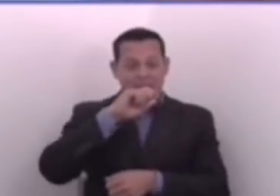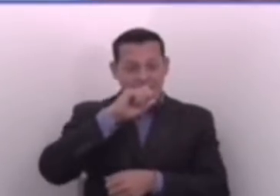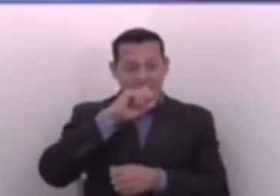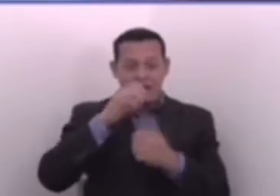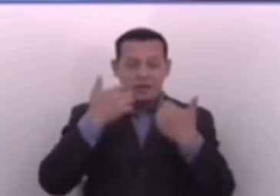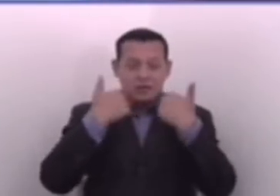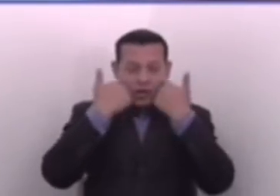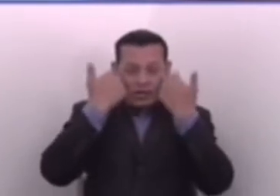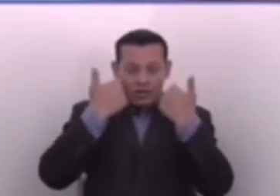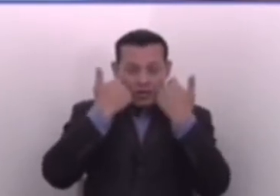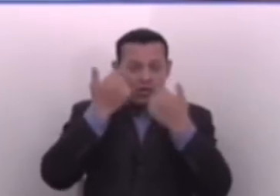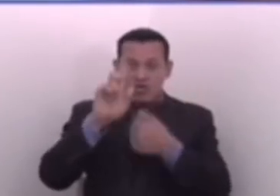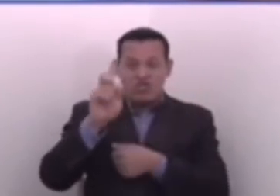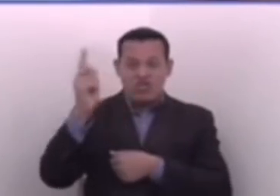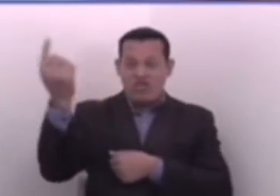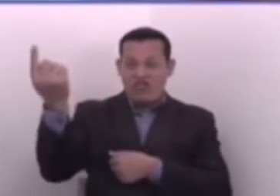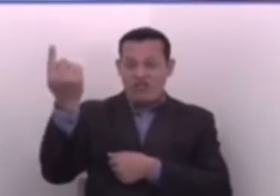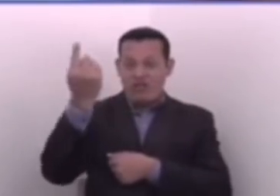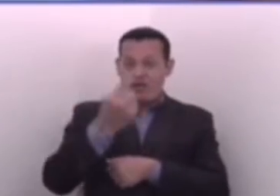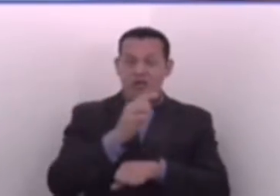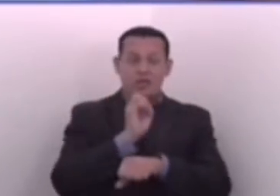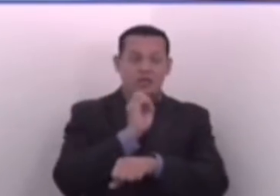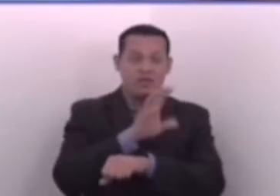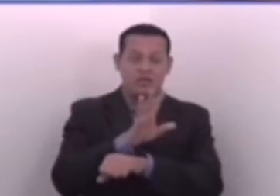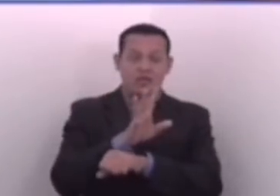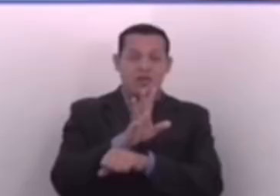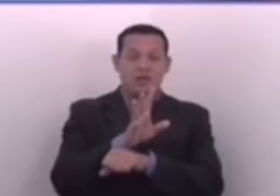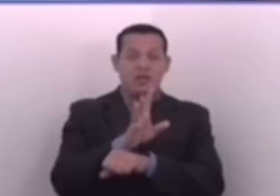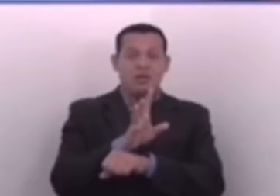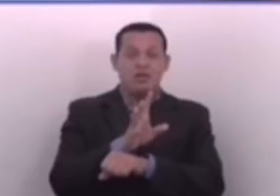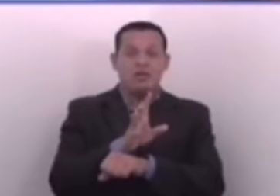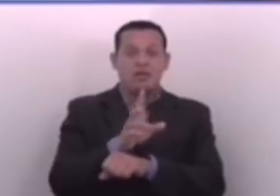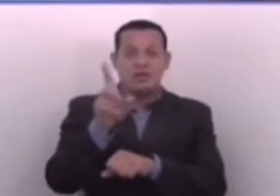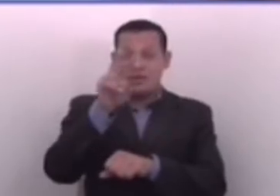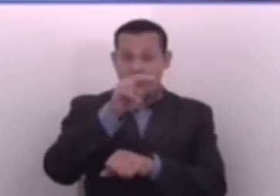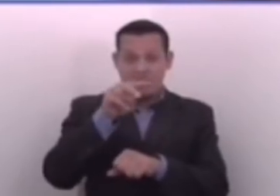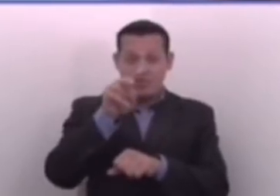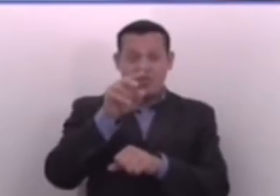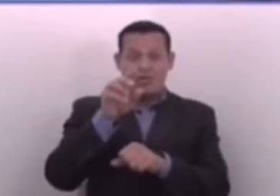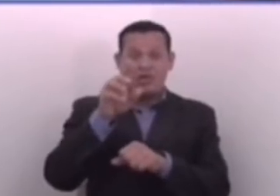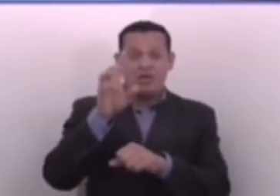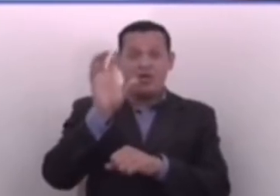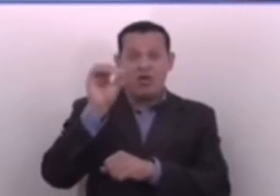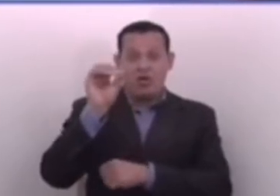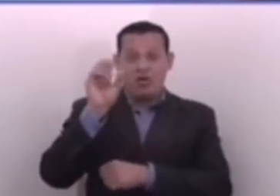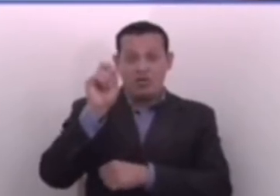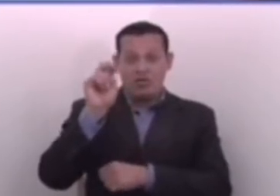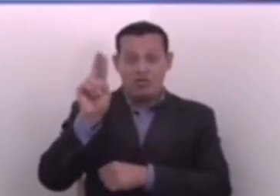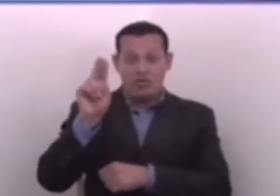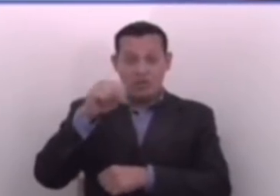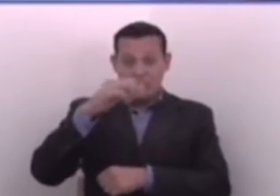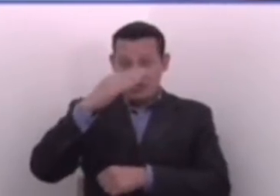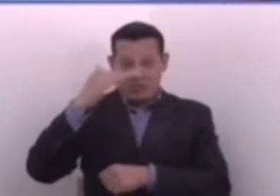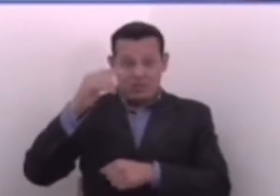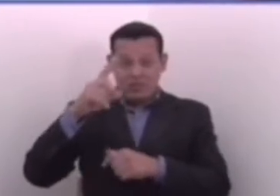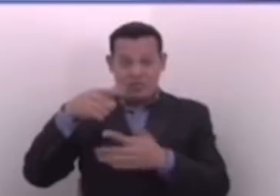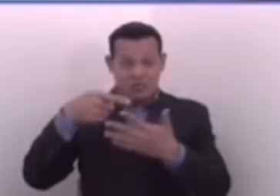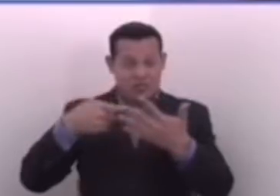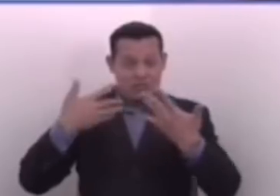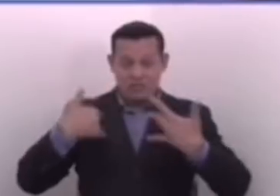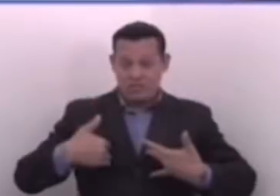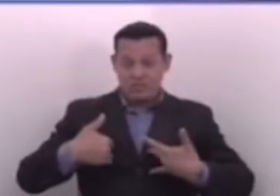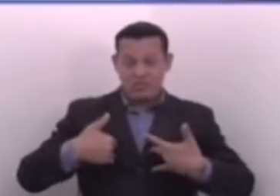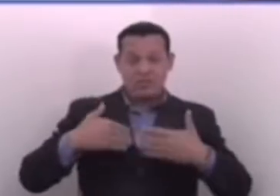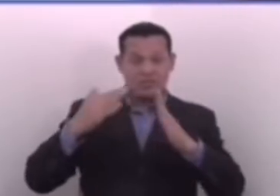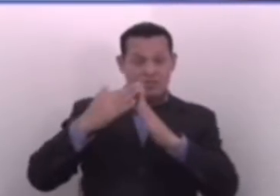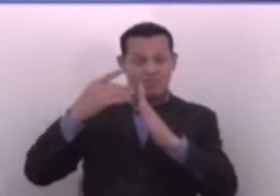vengan a decir que no han habido violaciones a derechos humanos en este país con este